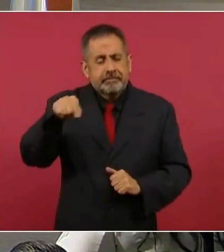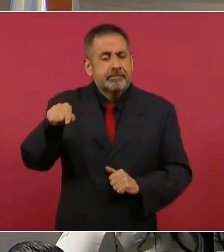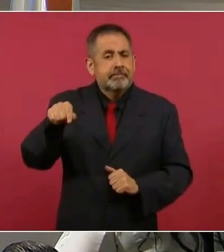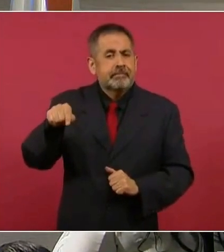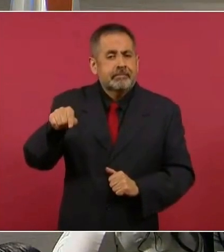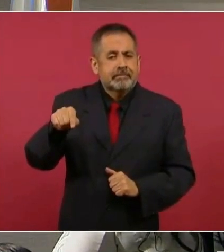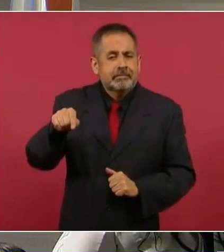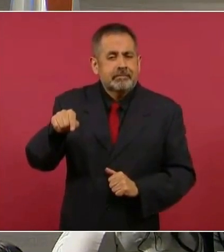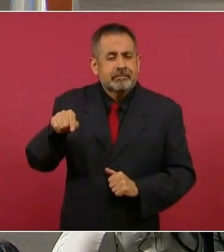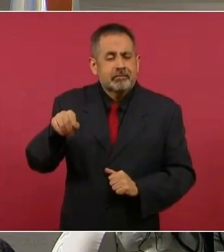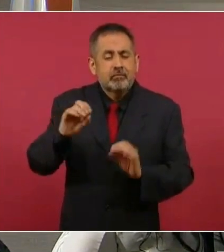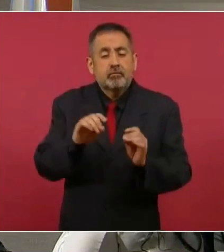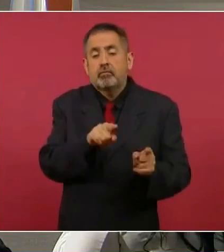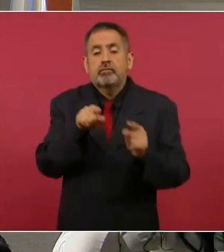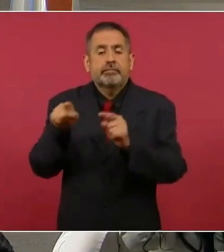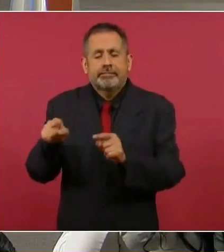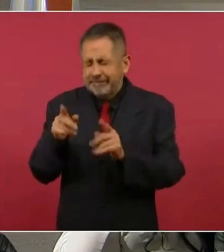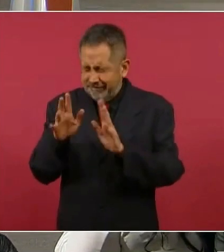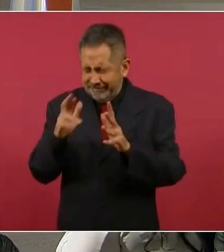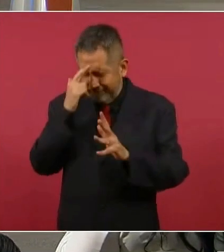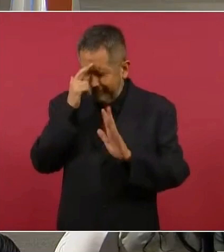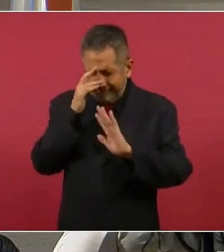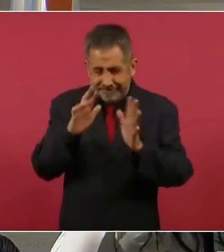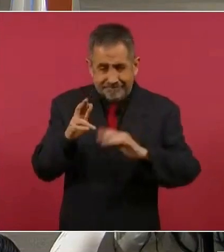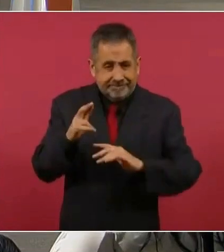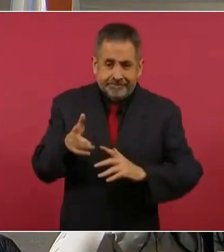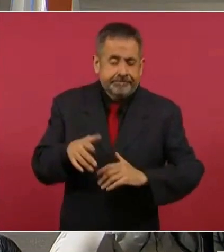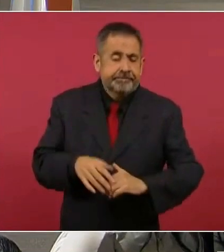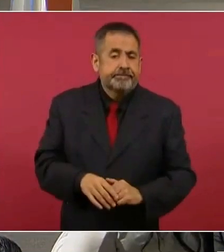Ajá. O acá, a Huachoche.